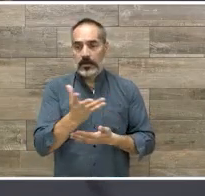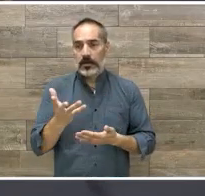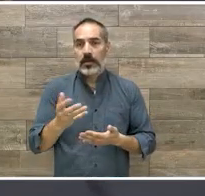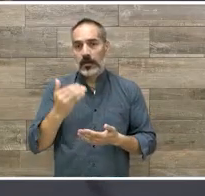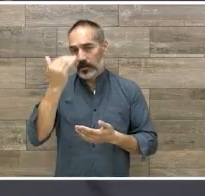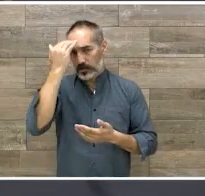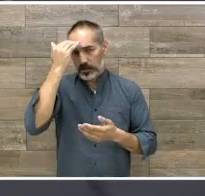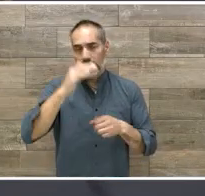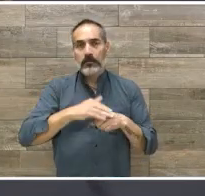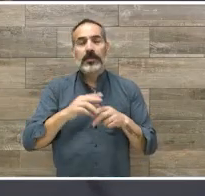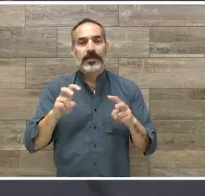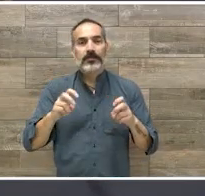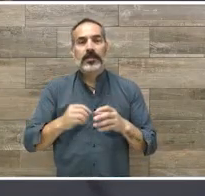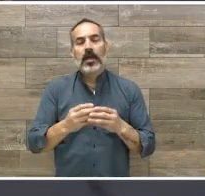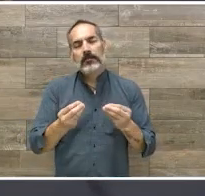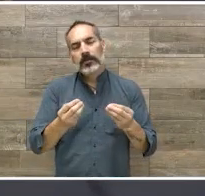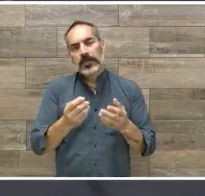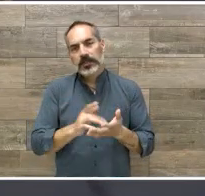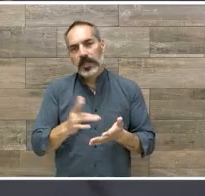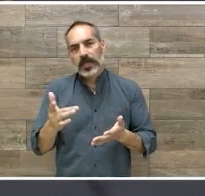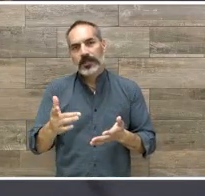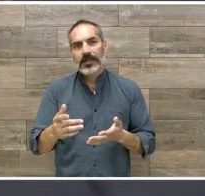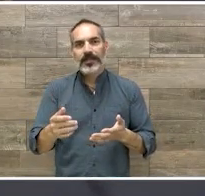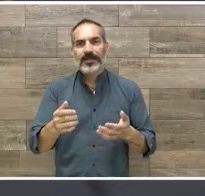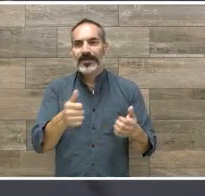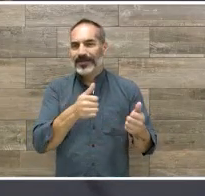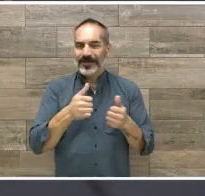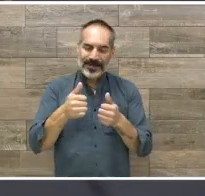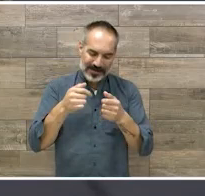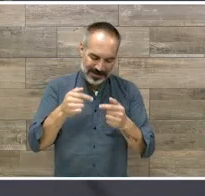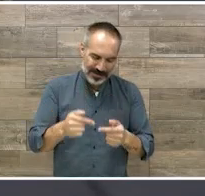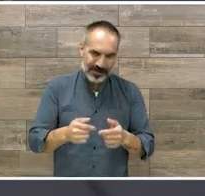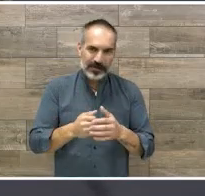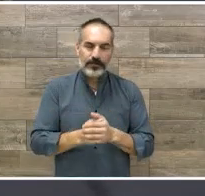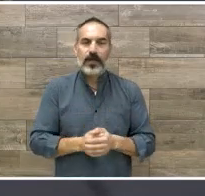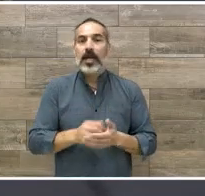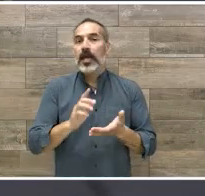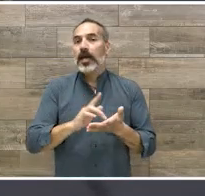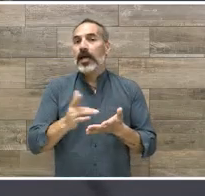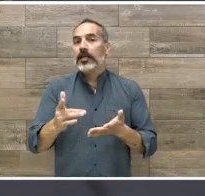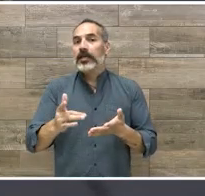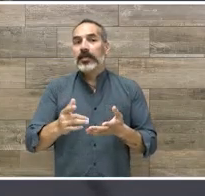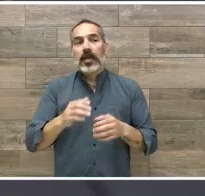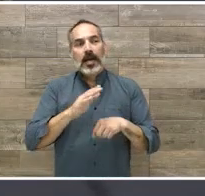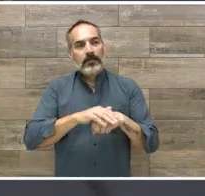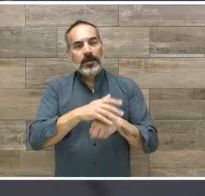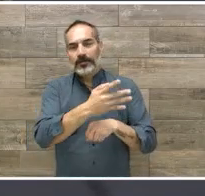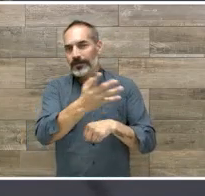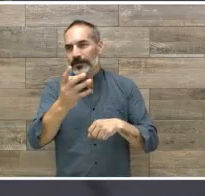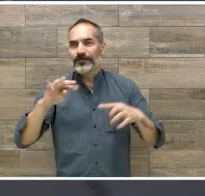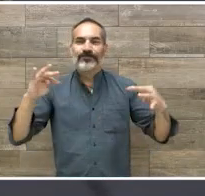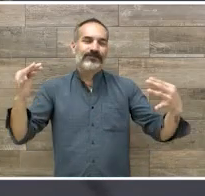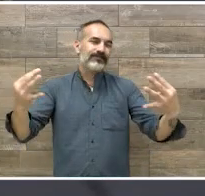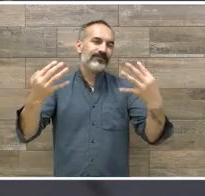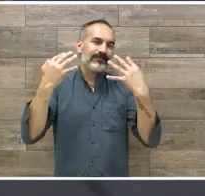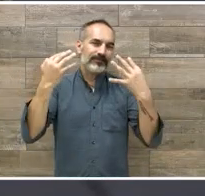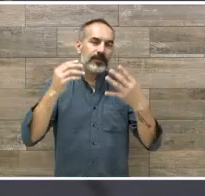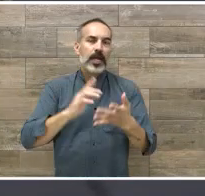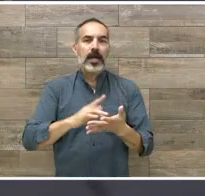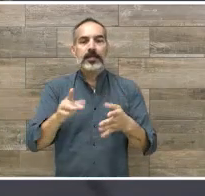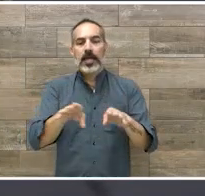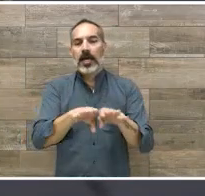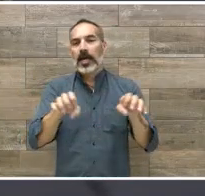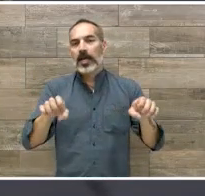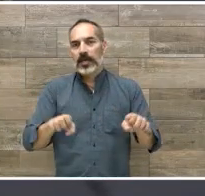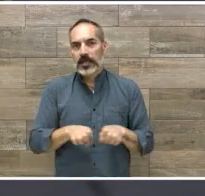temas pues muchísimas gracias Pame por estar con nosotros muchísimas gracias a nuestros amigos televidentes muchísimas gracias también al equipo